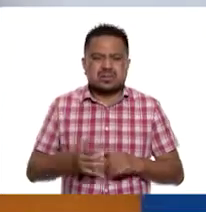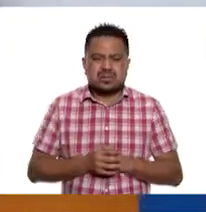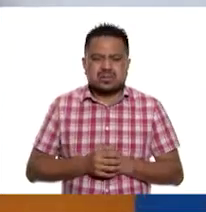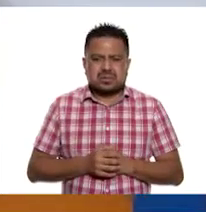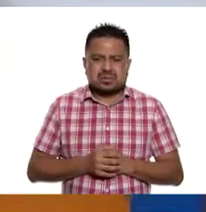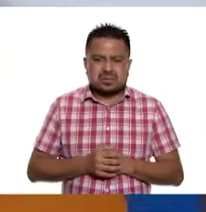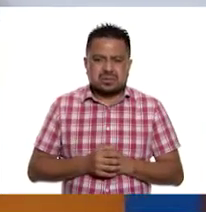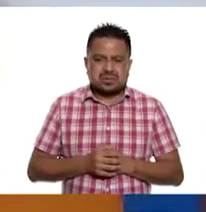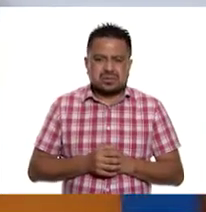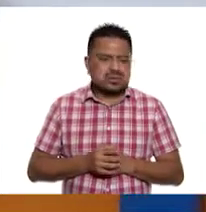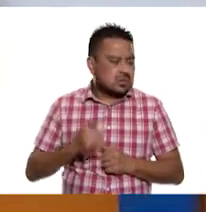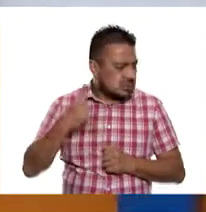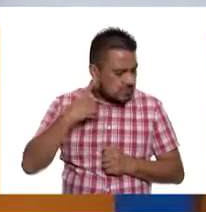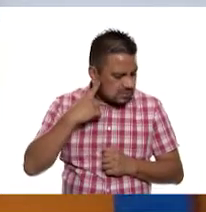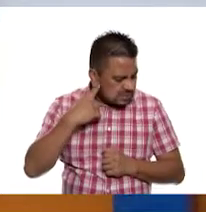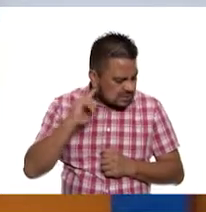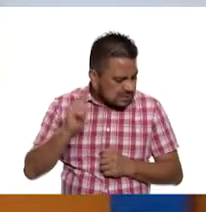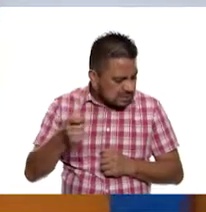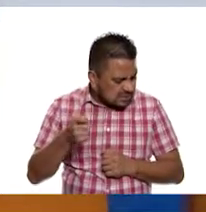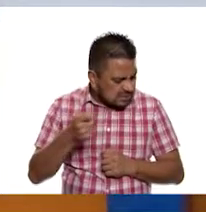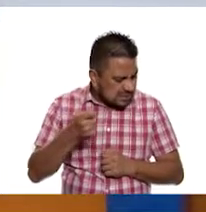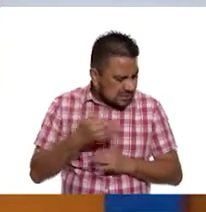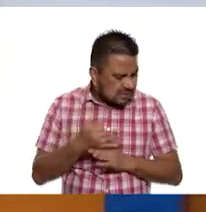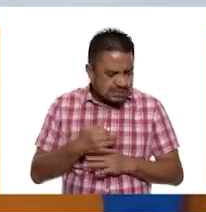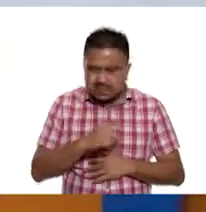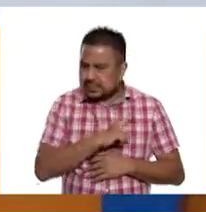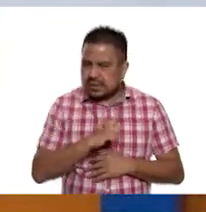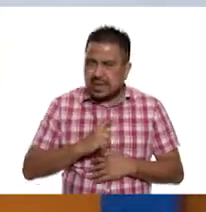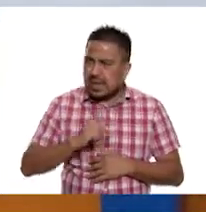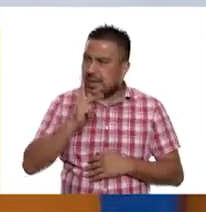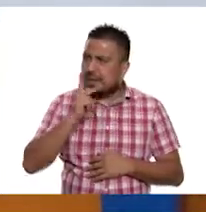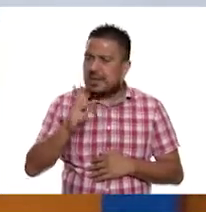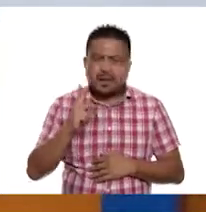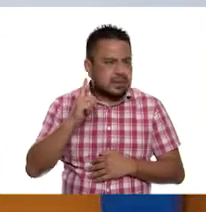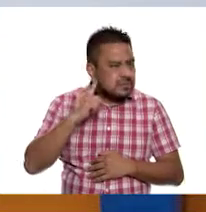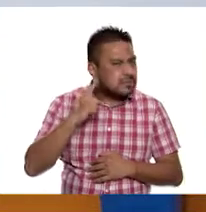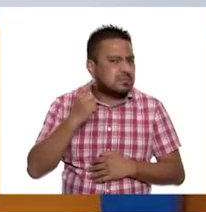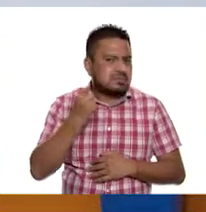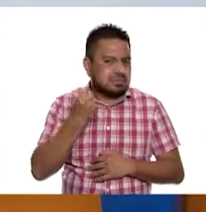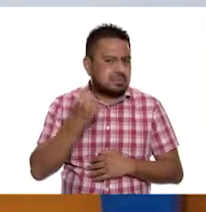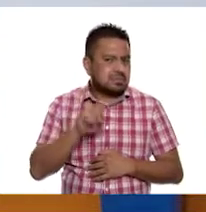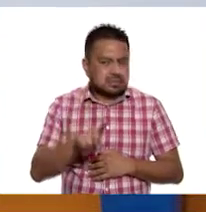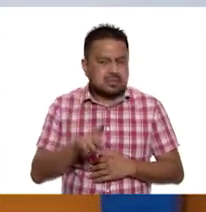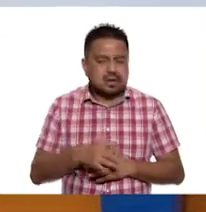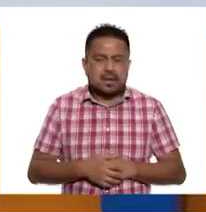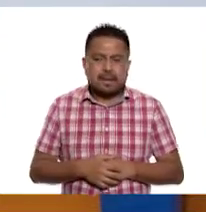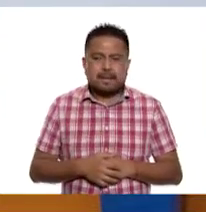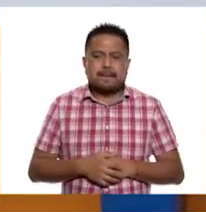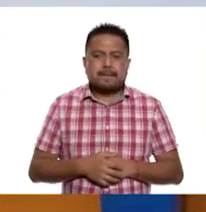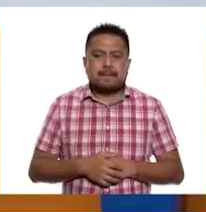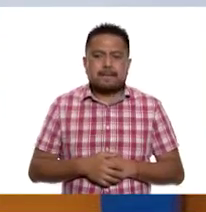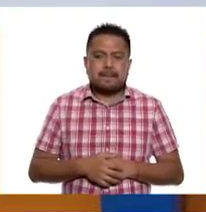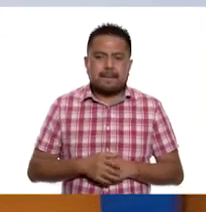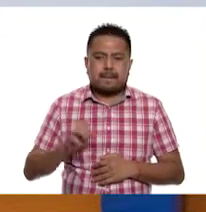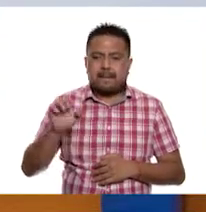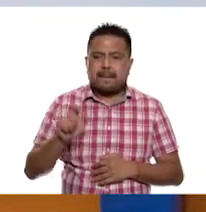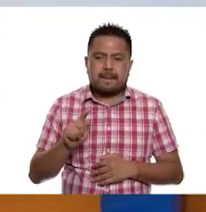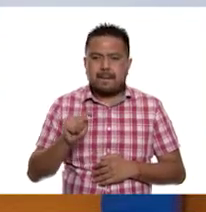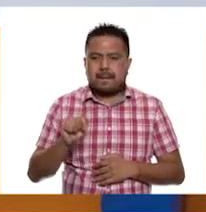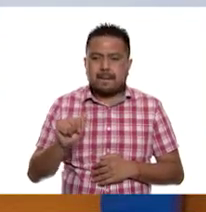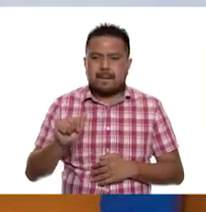Extraño. Escuchen. Recuerden que deben de escuchar las palabras. Exacto. Extraño.